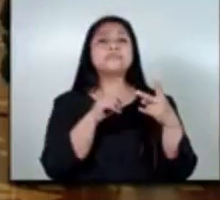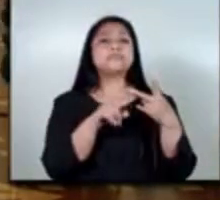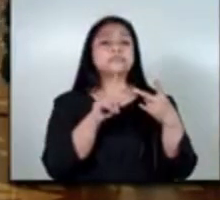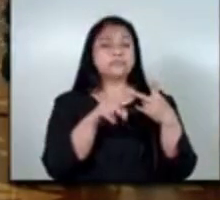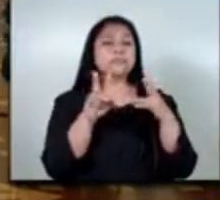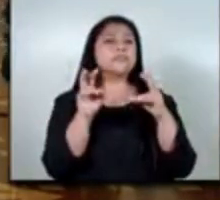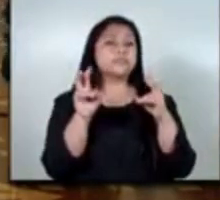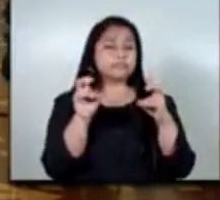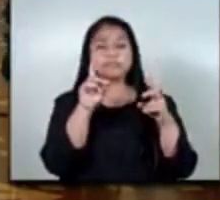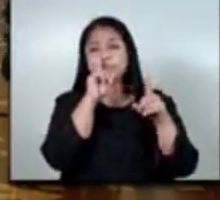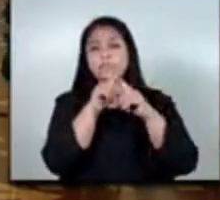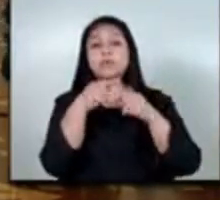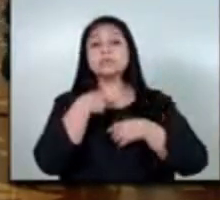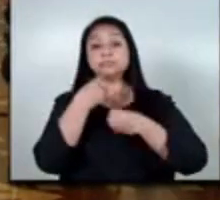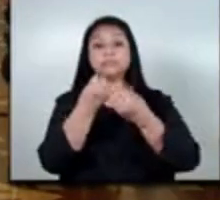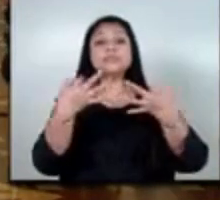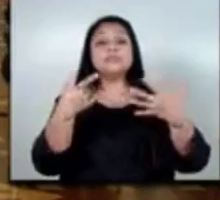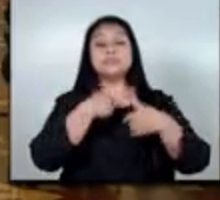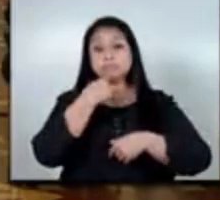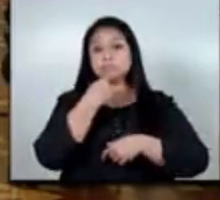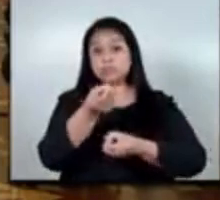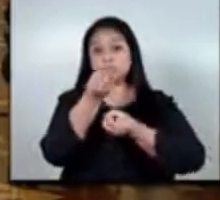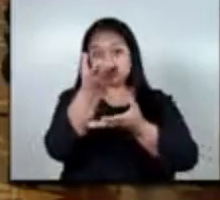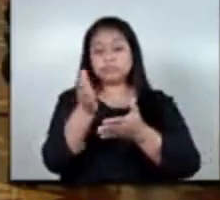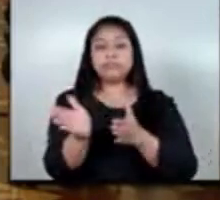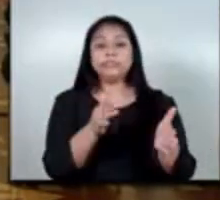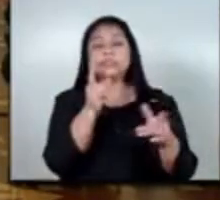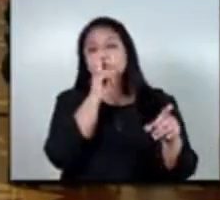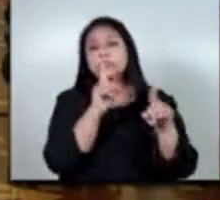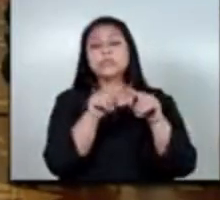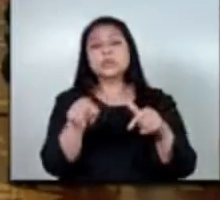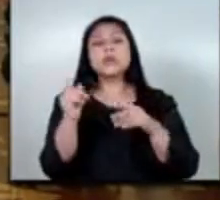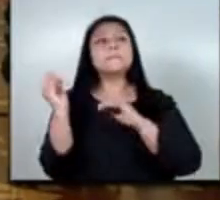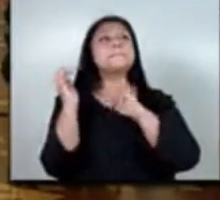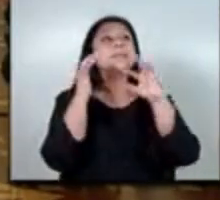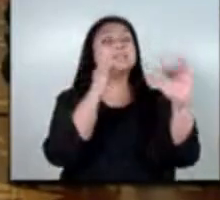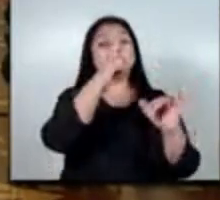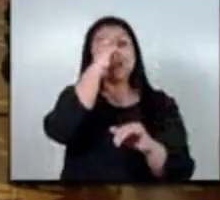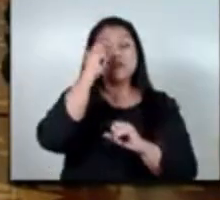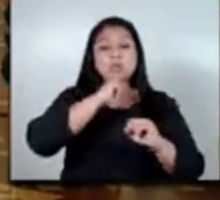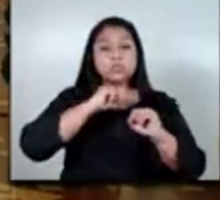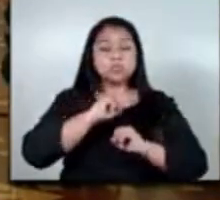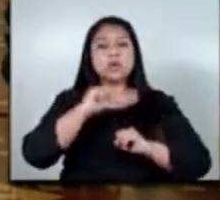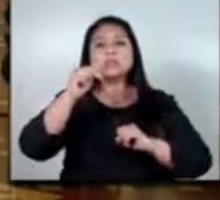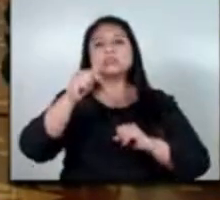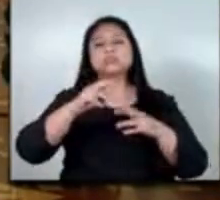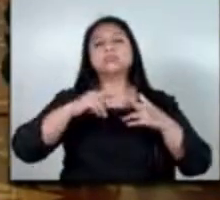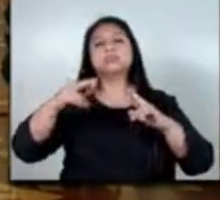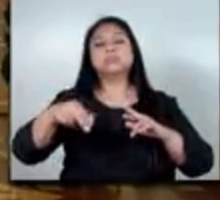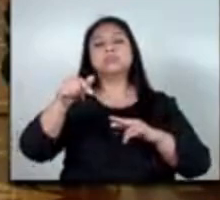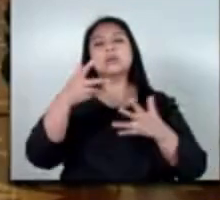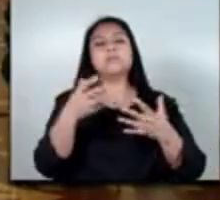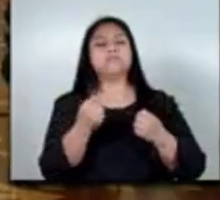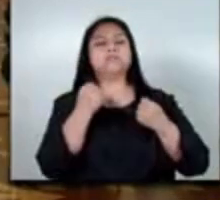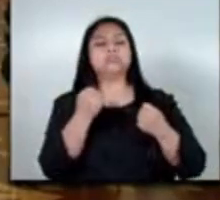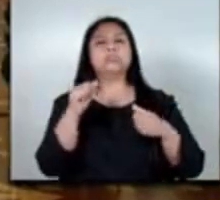acabamos de relatar en segundo lugar porque además de la migración laboral en la región se ha incrementado fuertemente en los